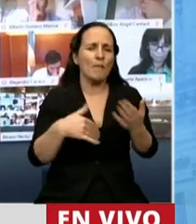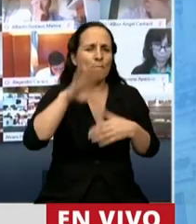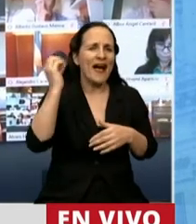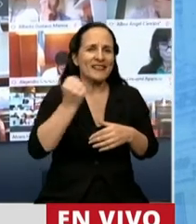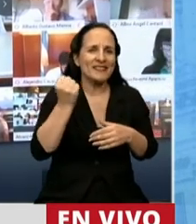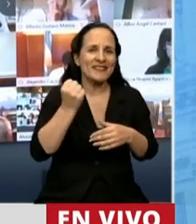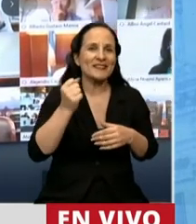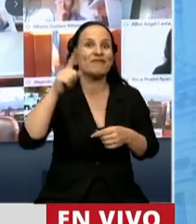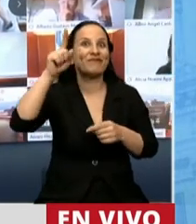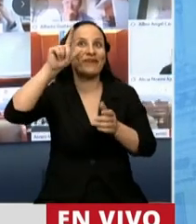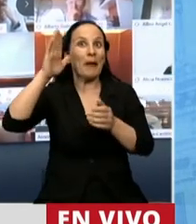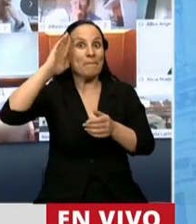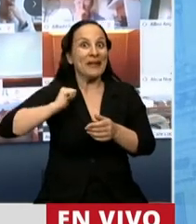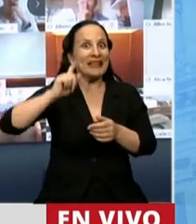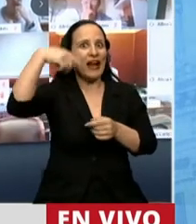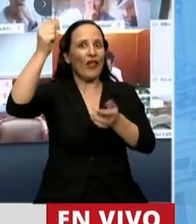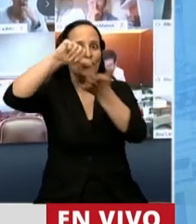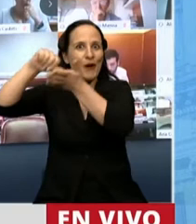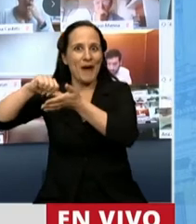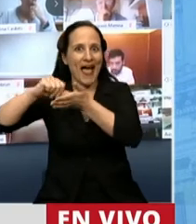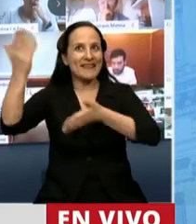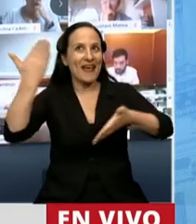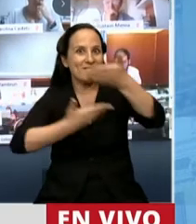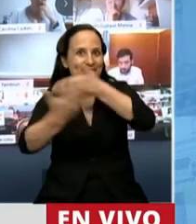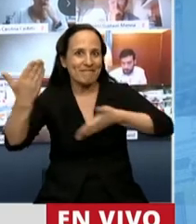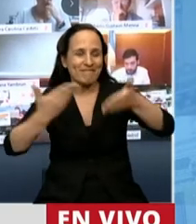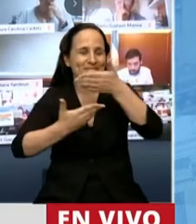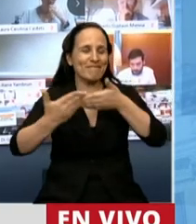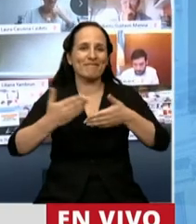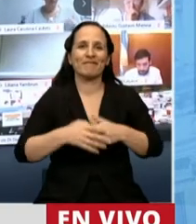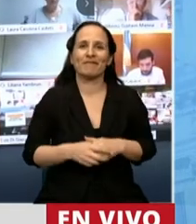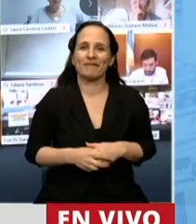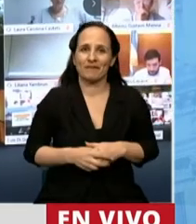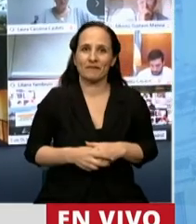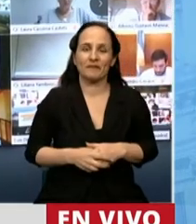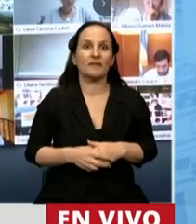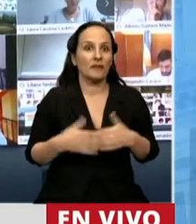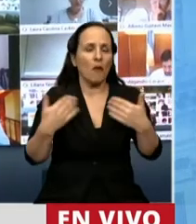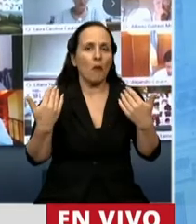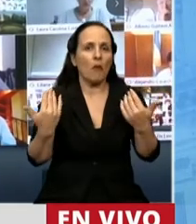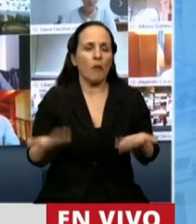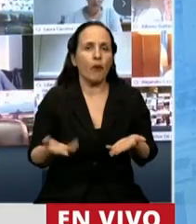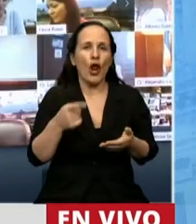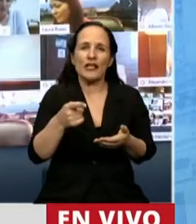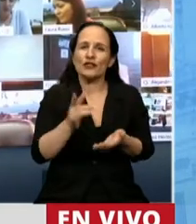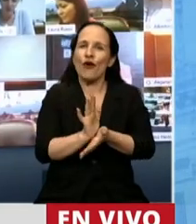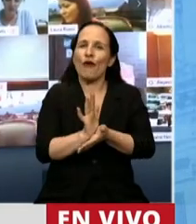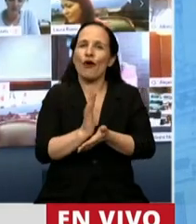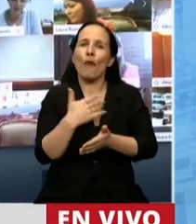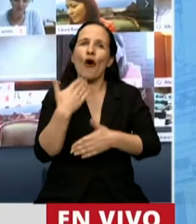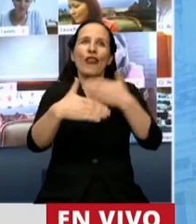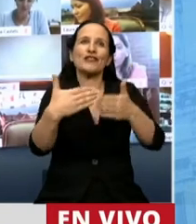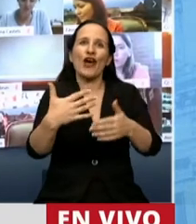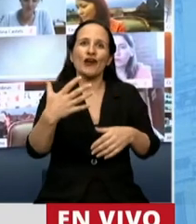con otras fuerzas militares de otros países por los cuales se basa el desarrollo de la